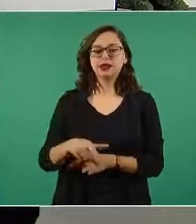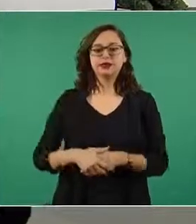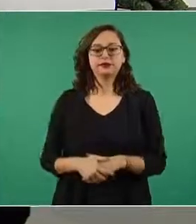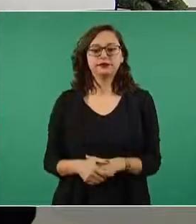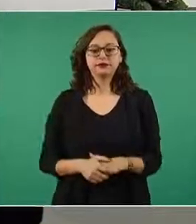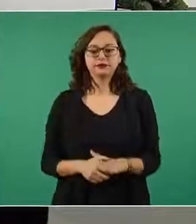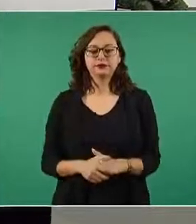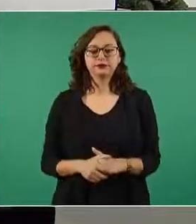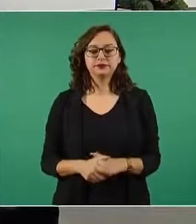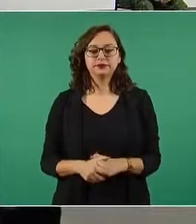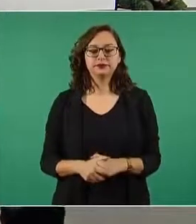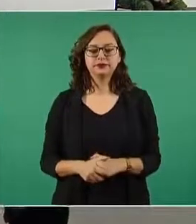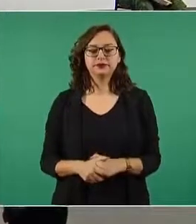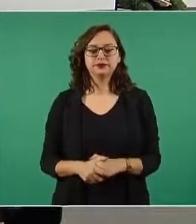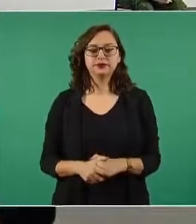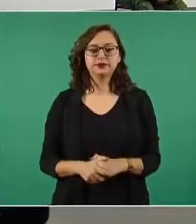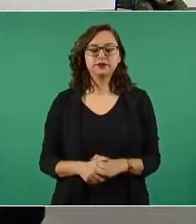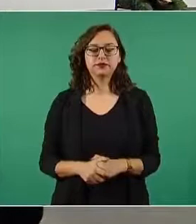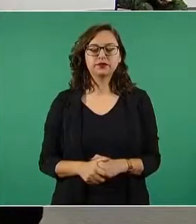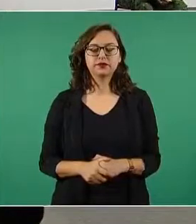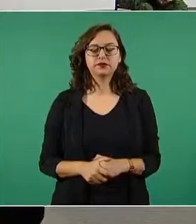que mencionó el Universal